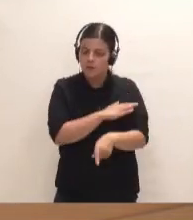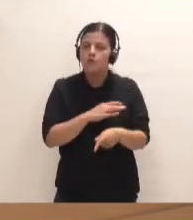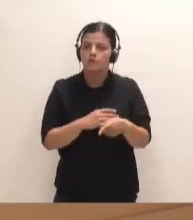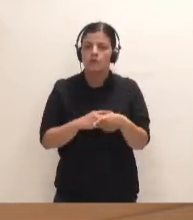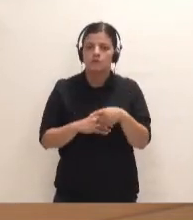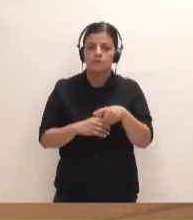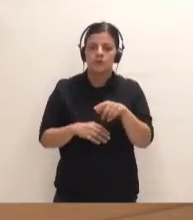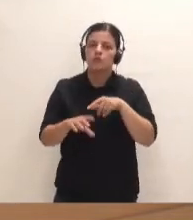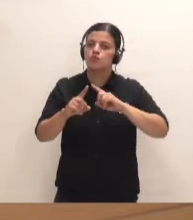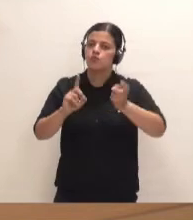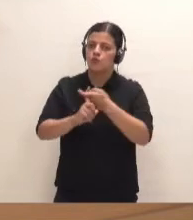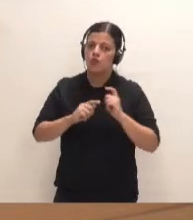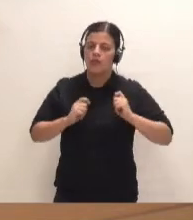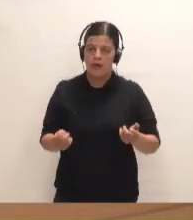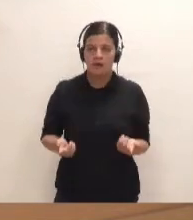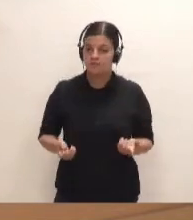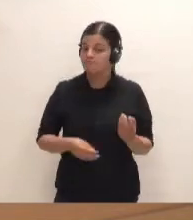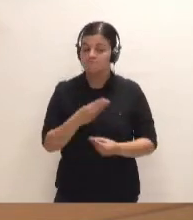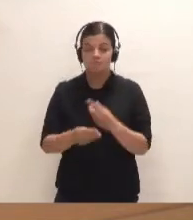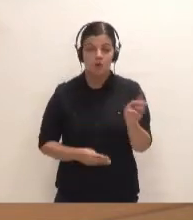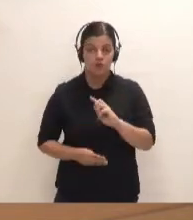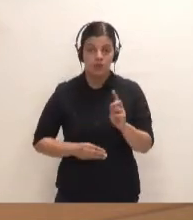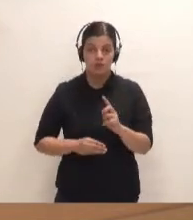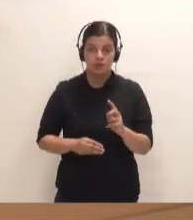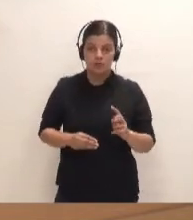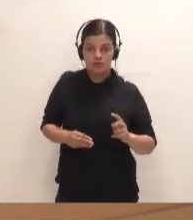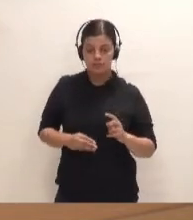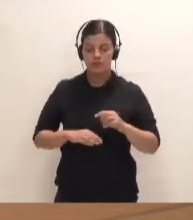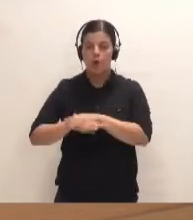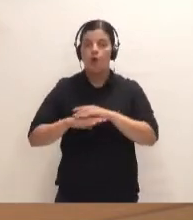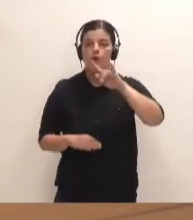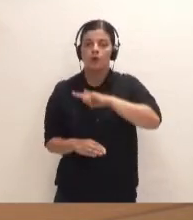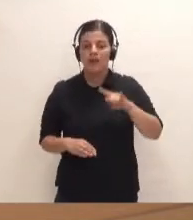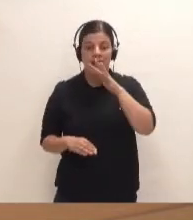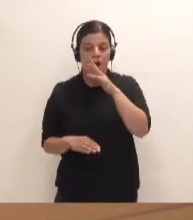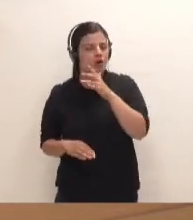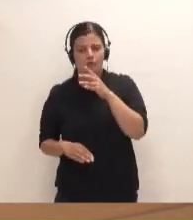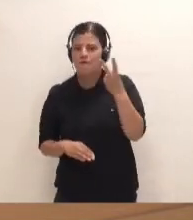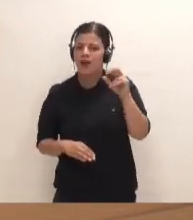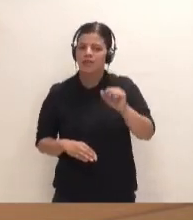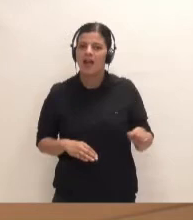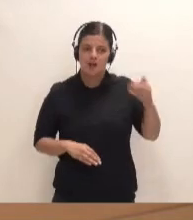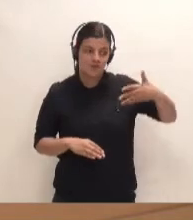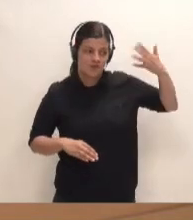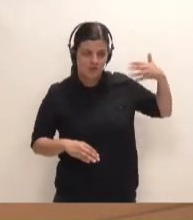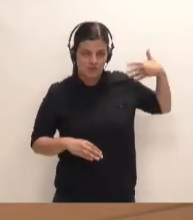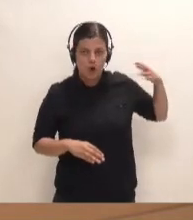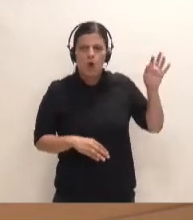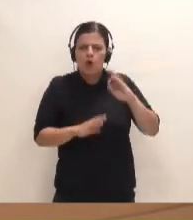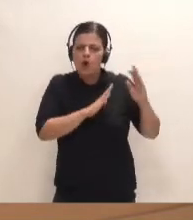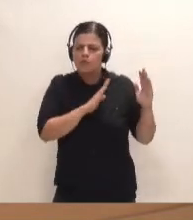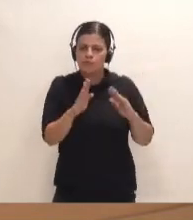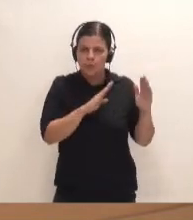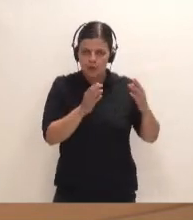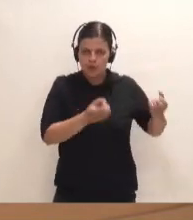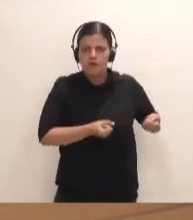tomar soluciones. Y no se hizo. Es el gobierno de Canarias, no ahora, sino hace 20 años, o en el momento en el que se